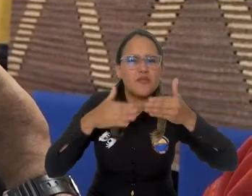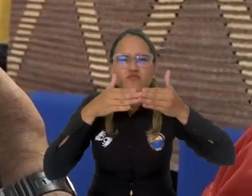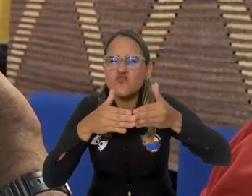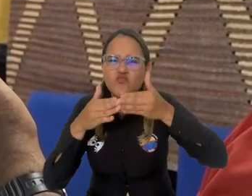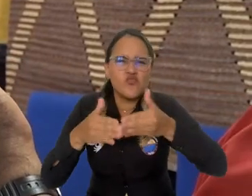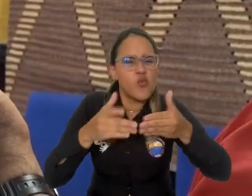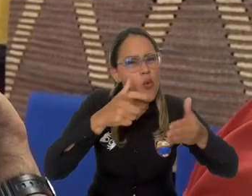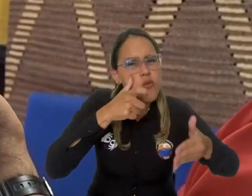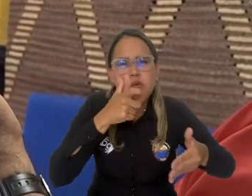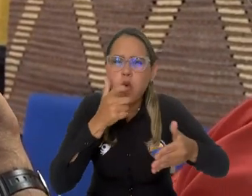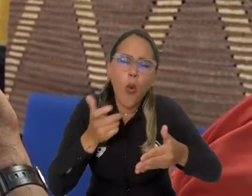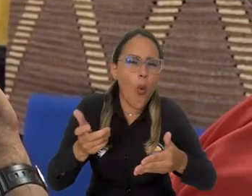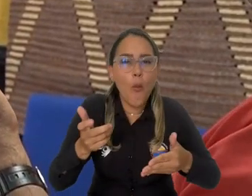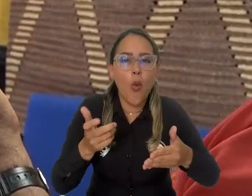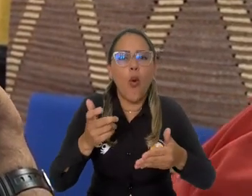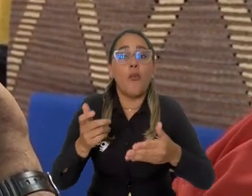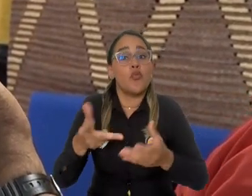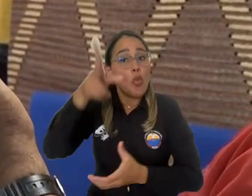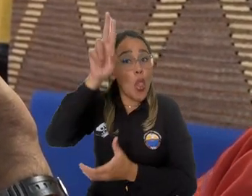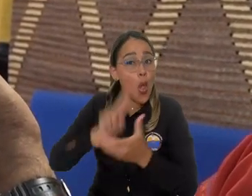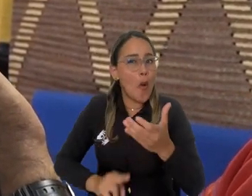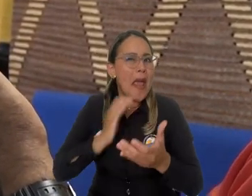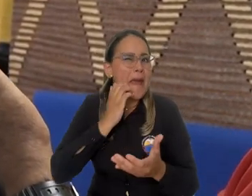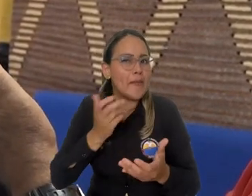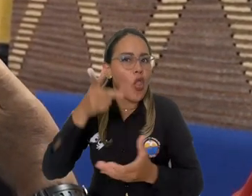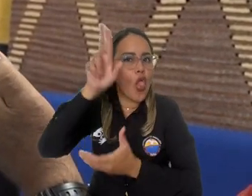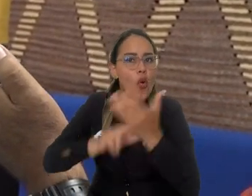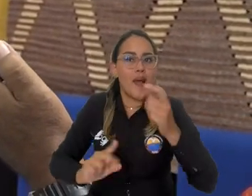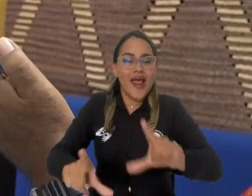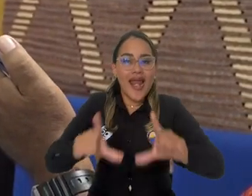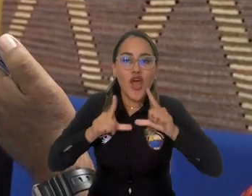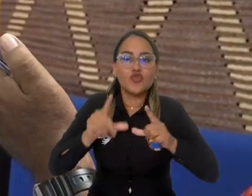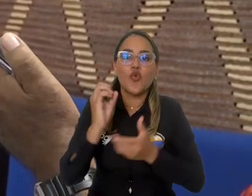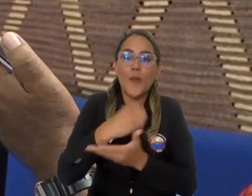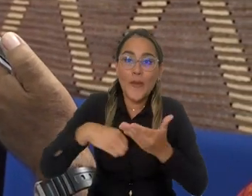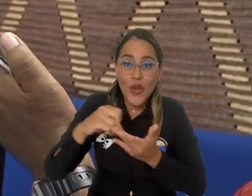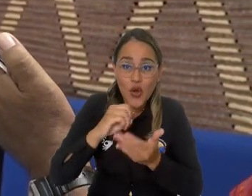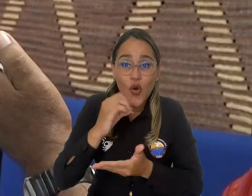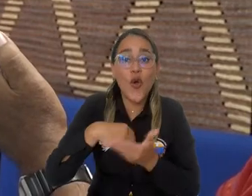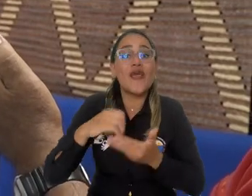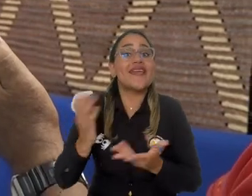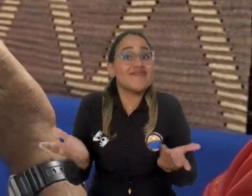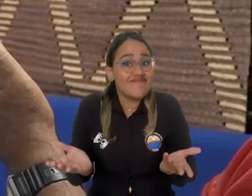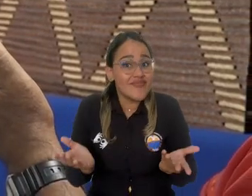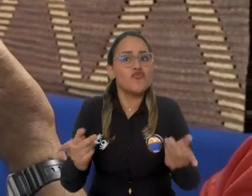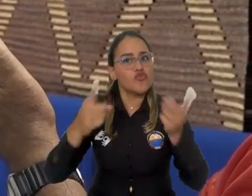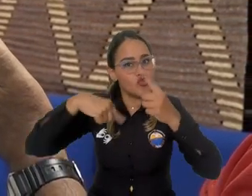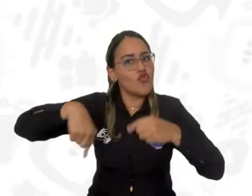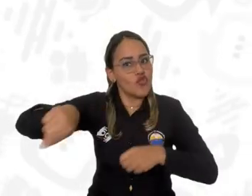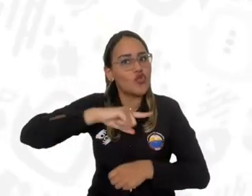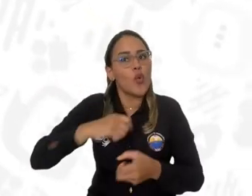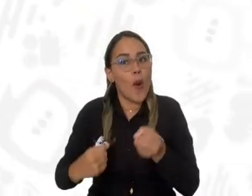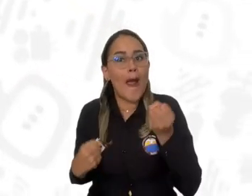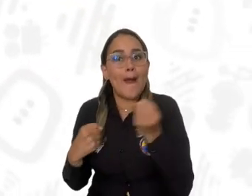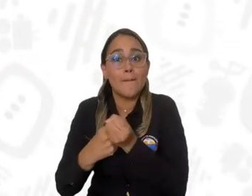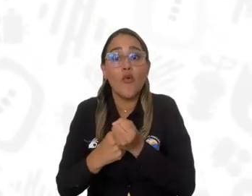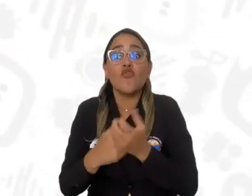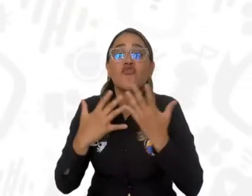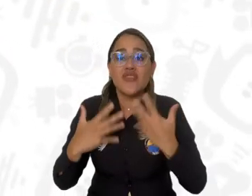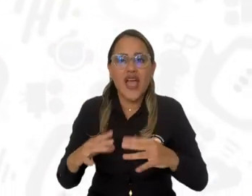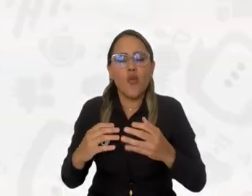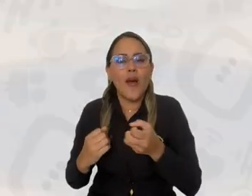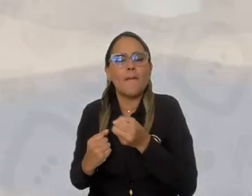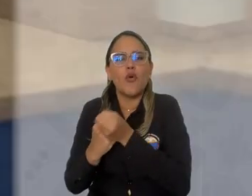monitoreo ambiental, una doble titulación en biología. Vamos a colocar al servicio de ellos, los vamos a acompañar en la construcción de su primer doctorado. Ya la universidad tiene seis